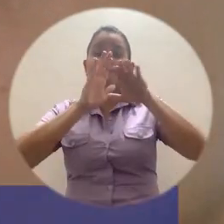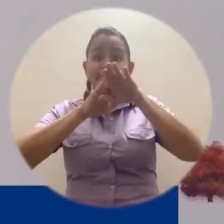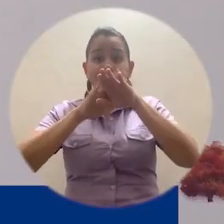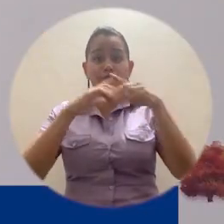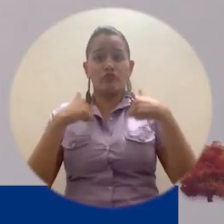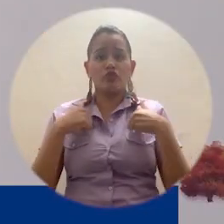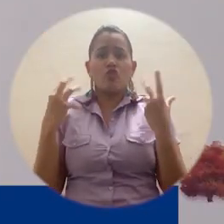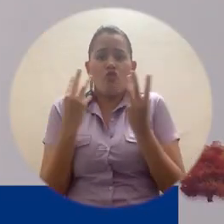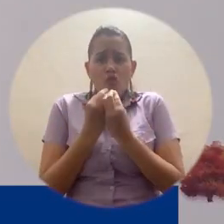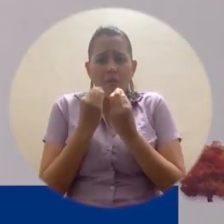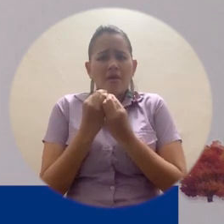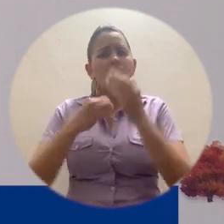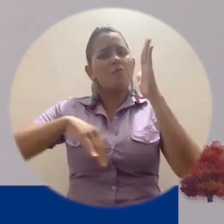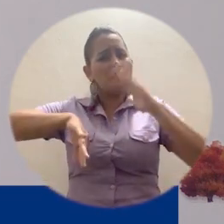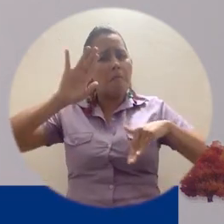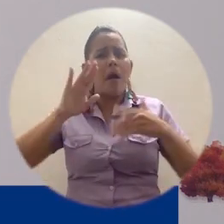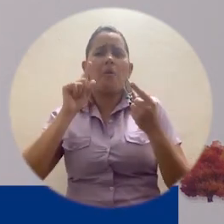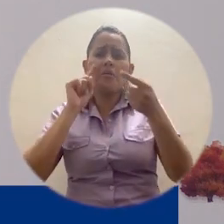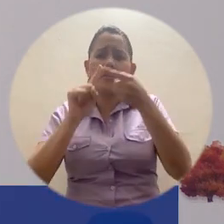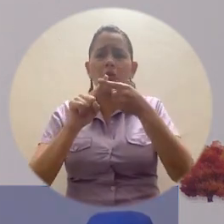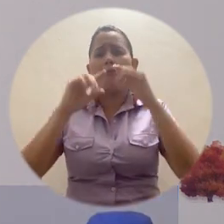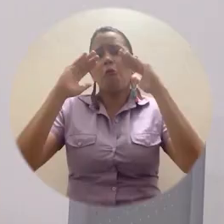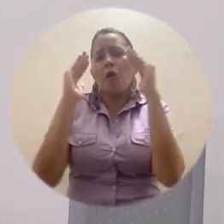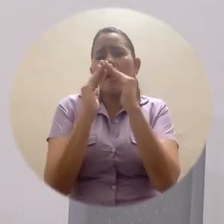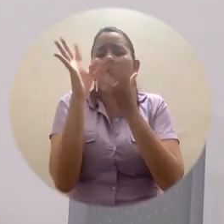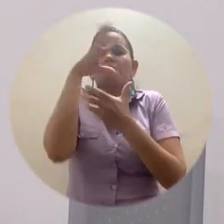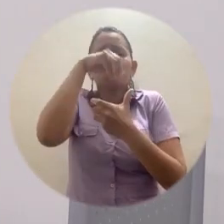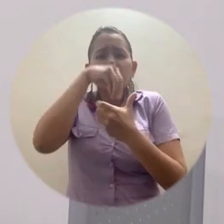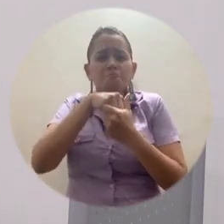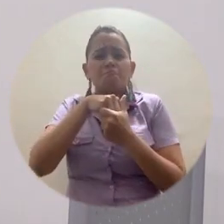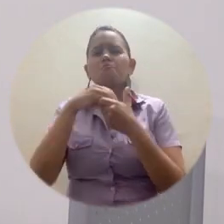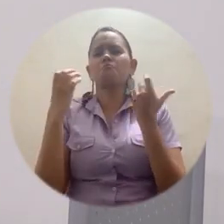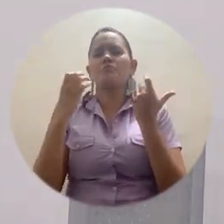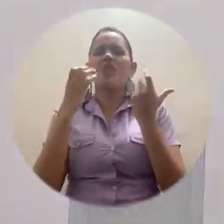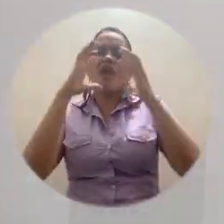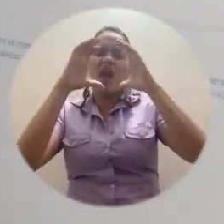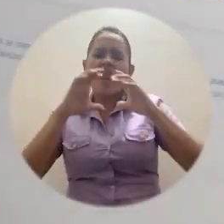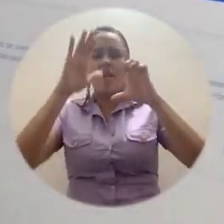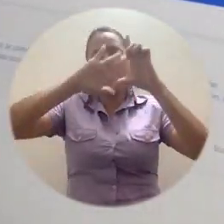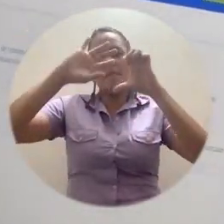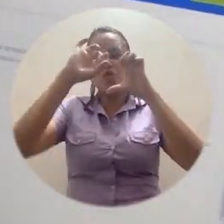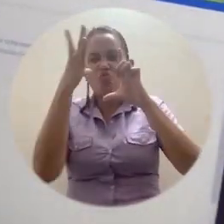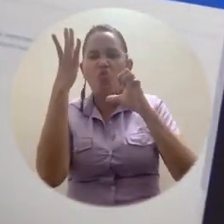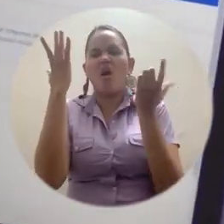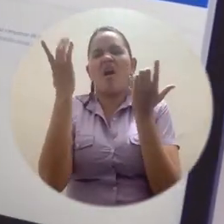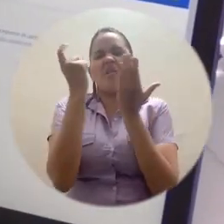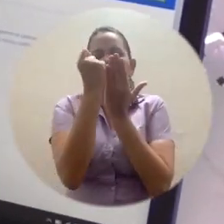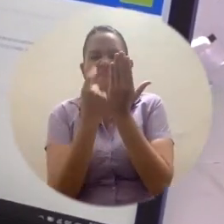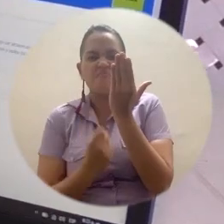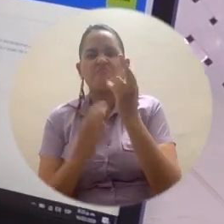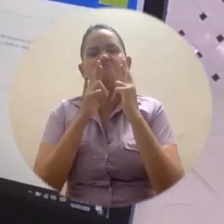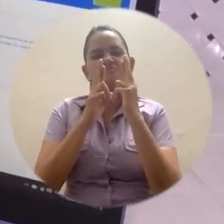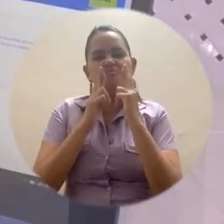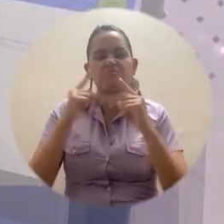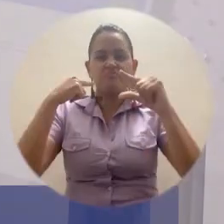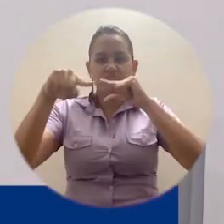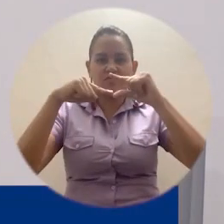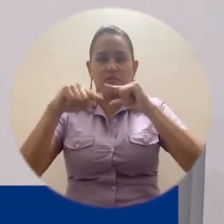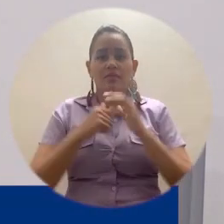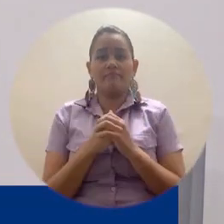institución, han quedado en las casas dando clases virtuales, haciendo talleres. No estamos de vacaciones en esas cosas, solamente estamos dejando